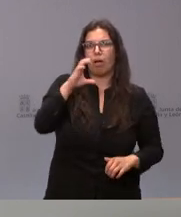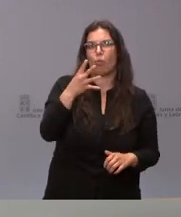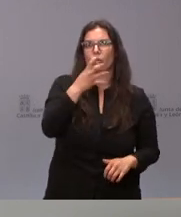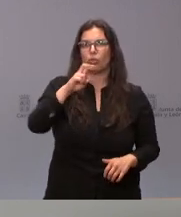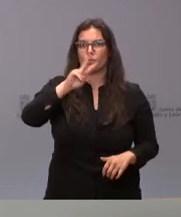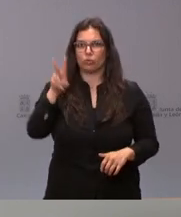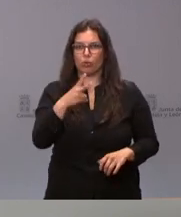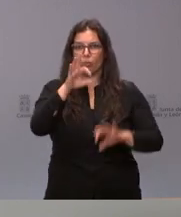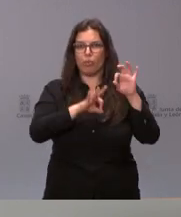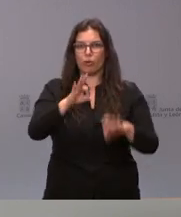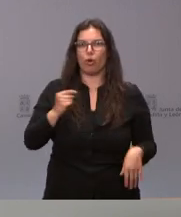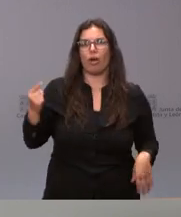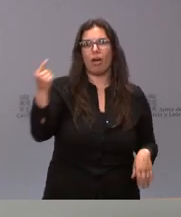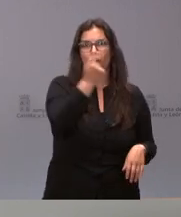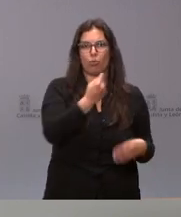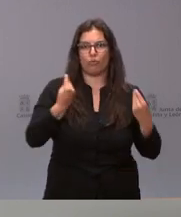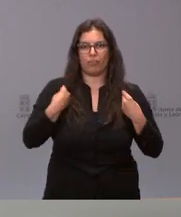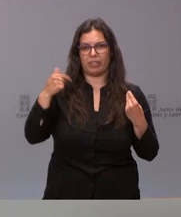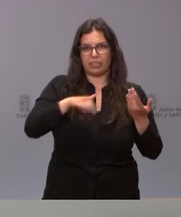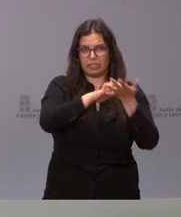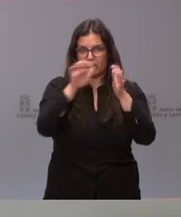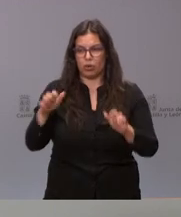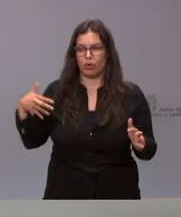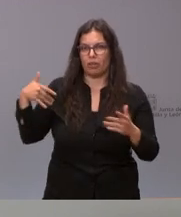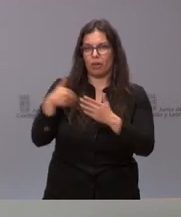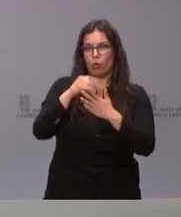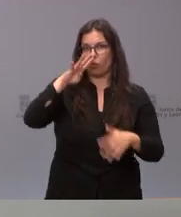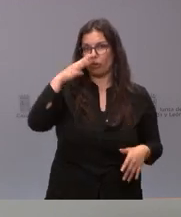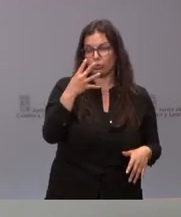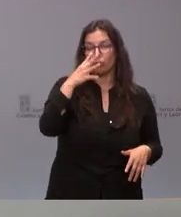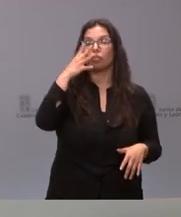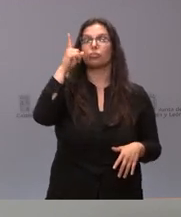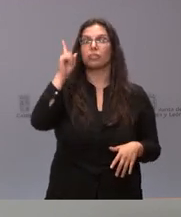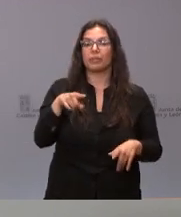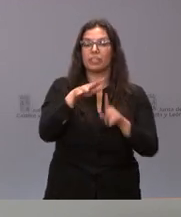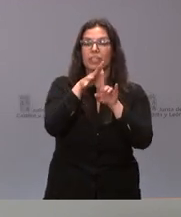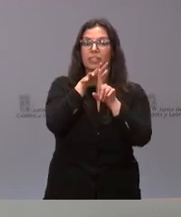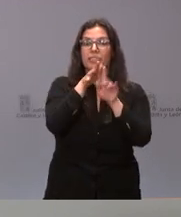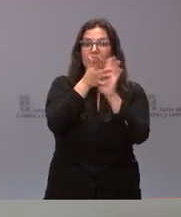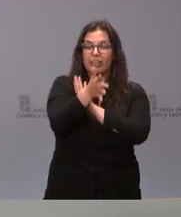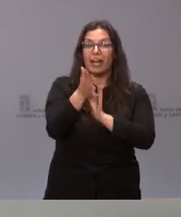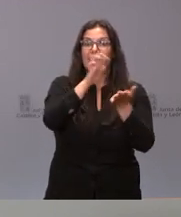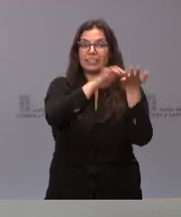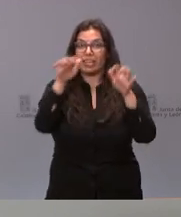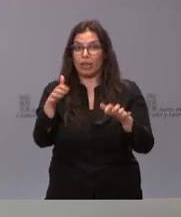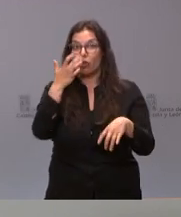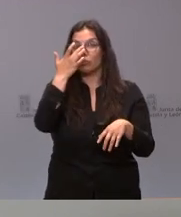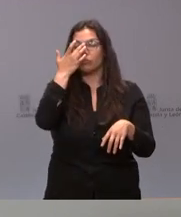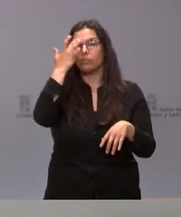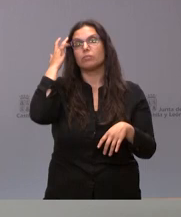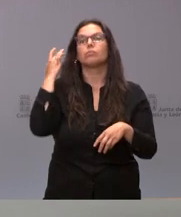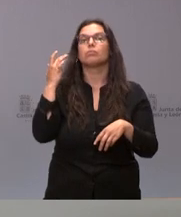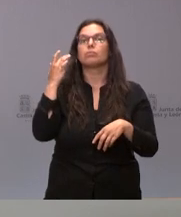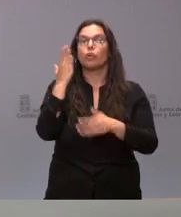por habitante en los últimos cuatro años y situando a Castilla y León en el grupo de las tres comunidades autónomas con mayor